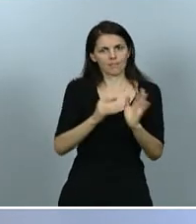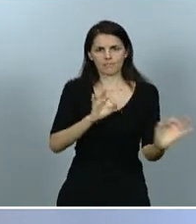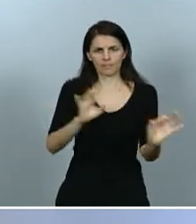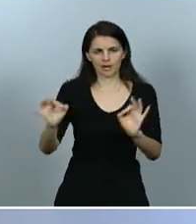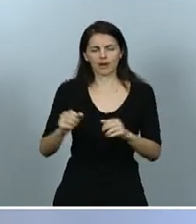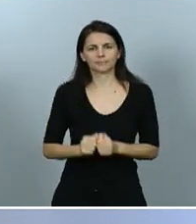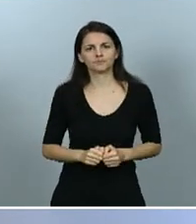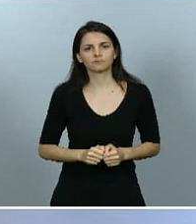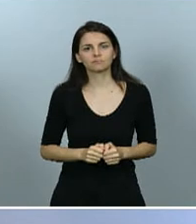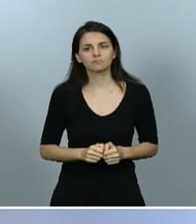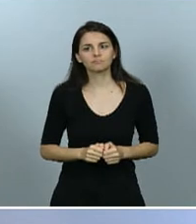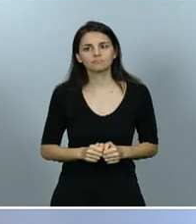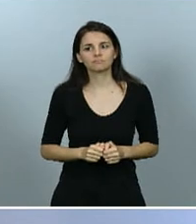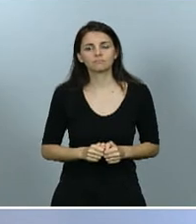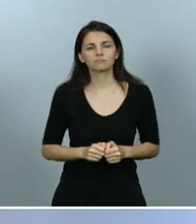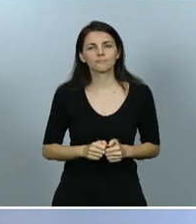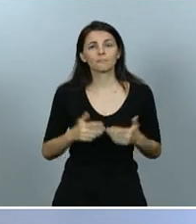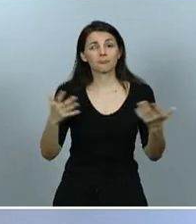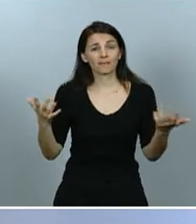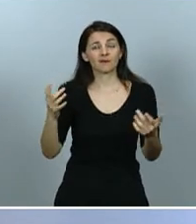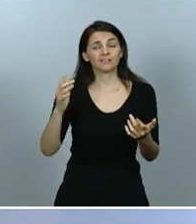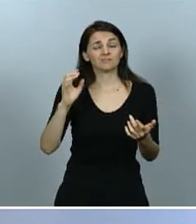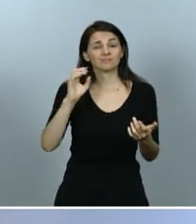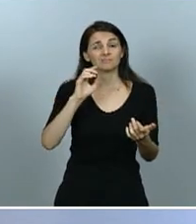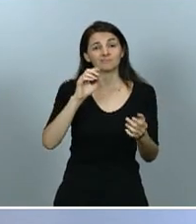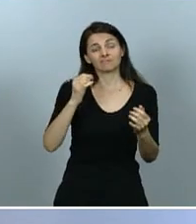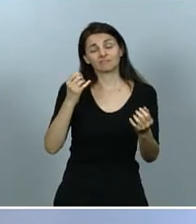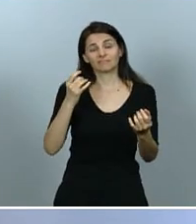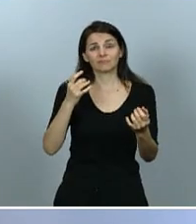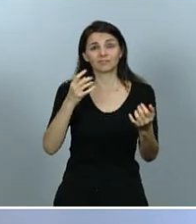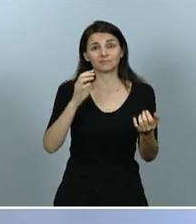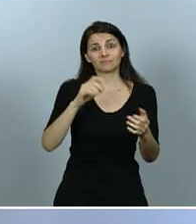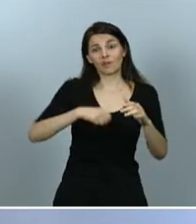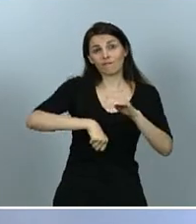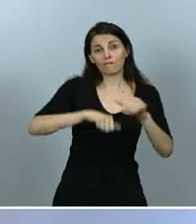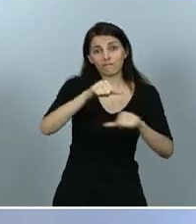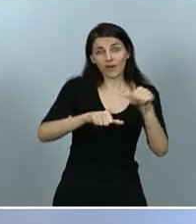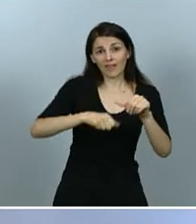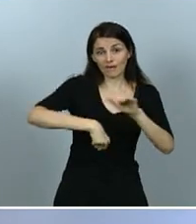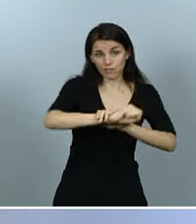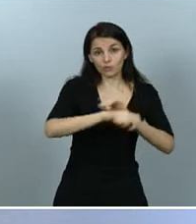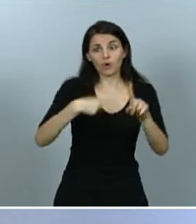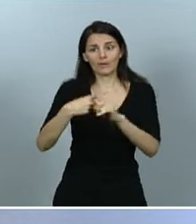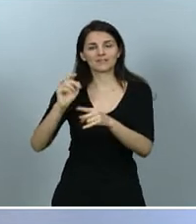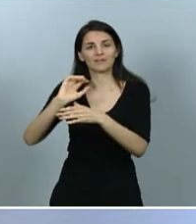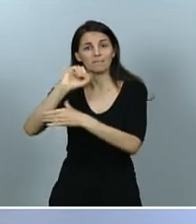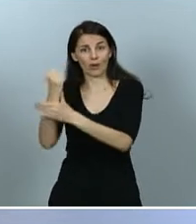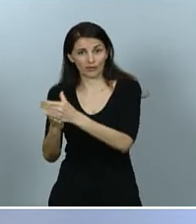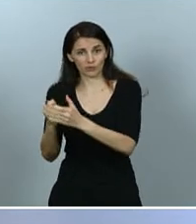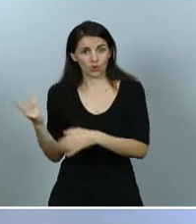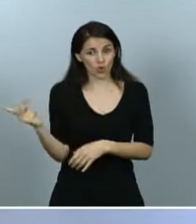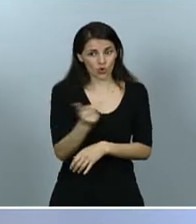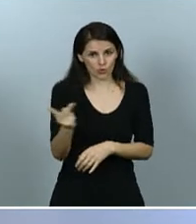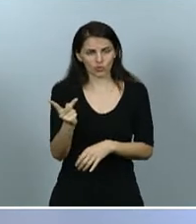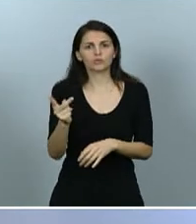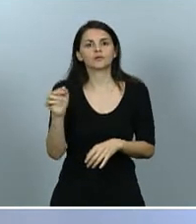deportivas muy concretas, la Liga de Fútbol Profesional y la Liga ACB, en cuanto a las medidas correspondientes a las medidas